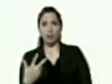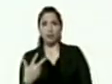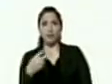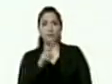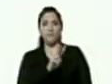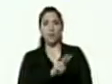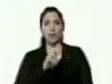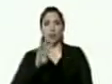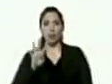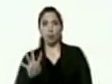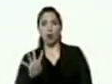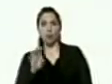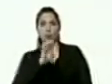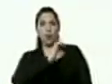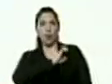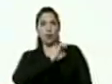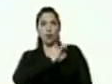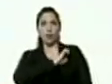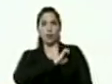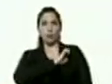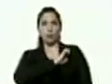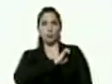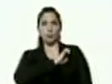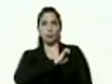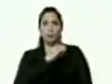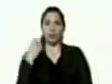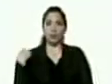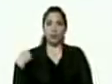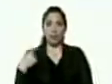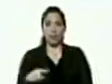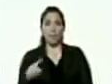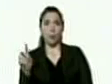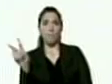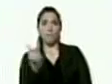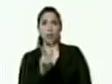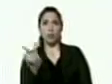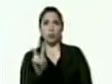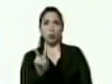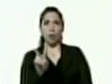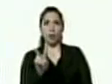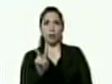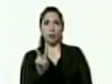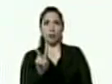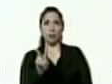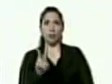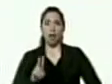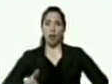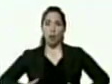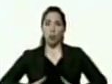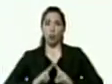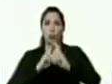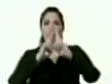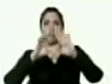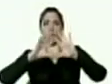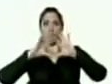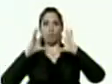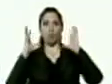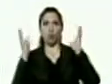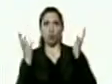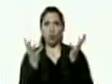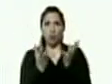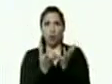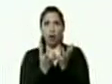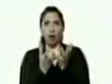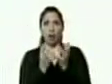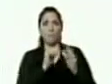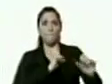24 de enero tendremos en Venezuela el encuentro mundial de